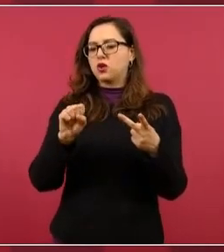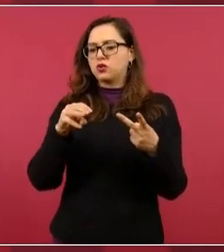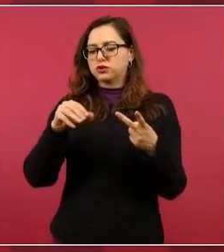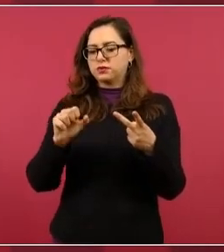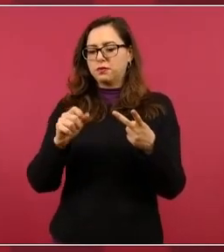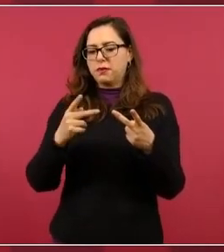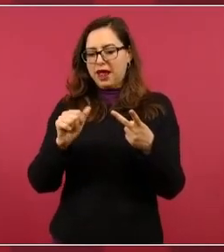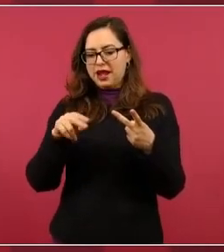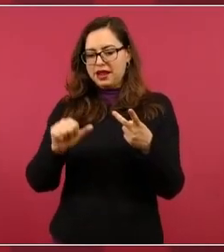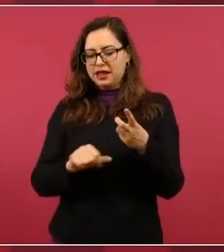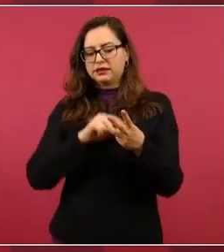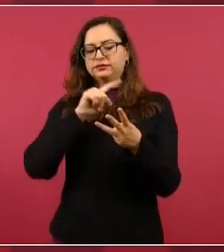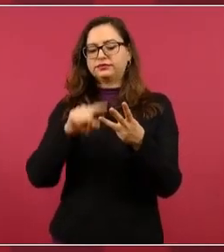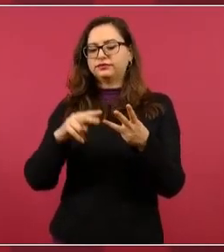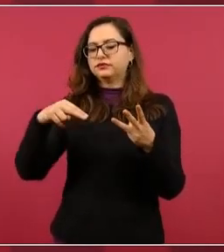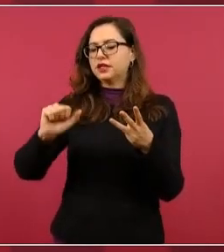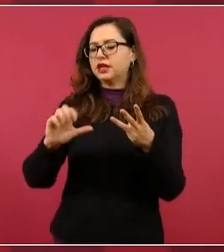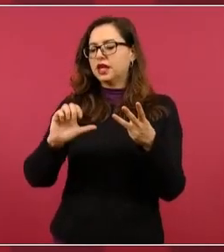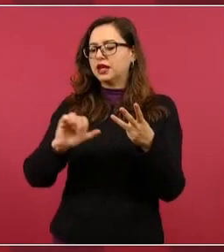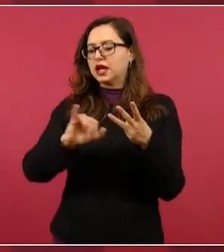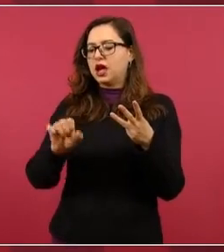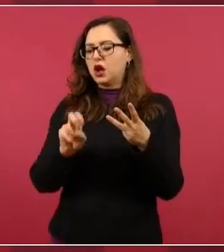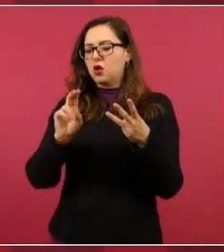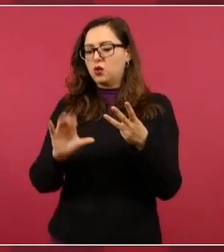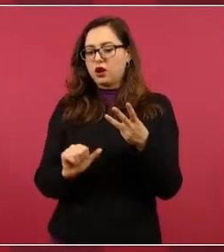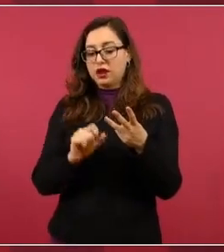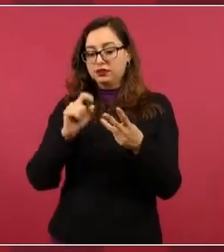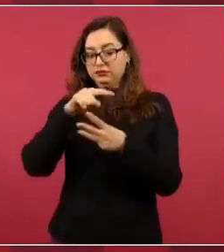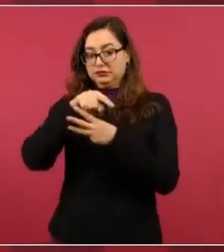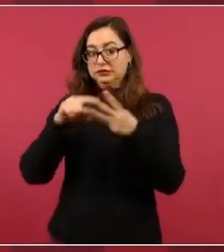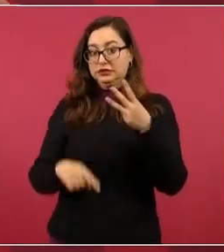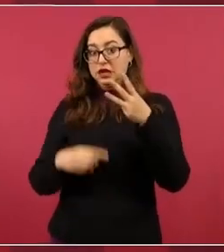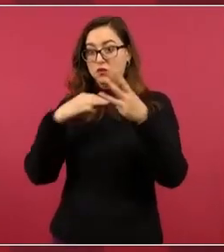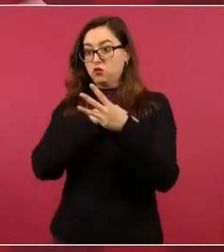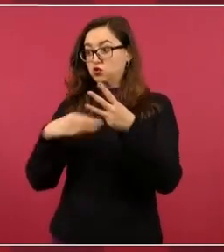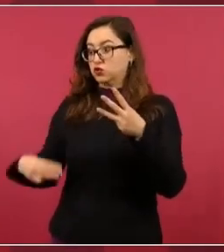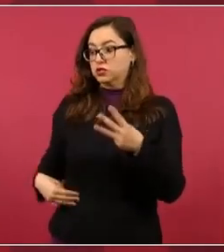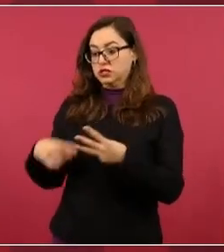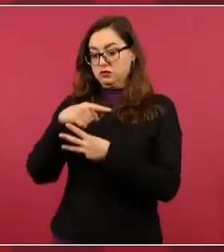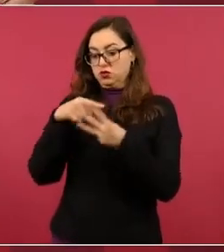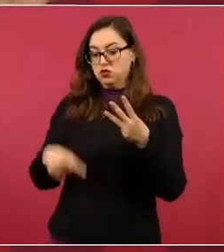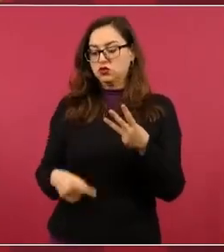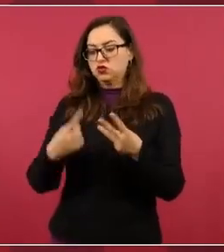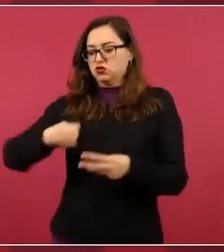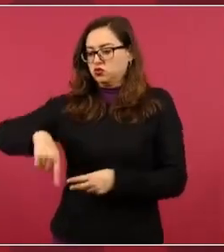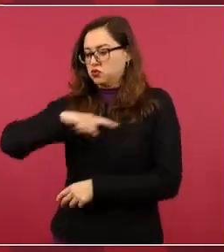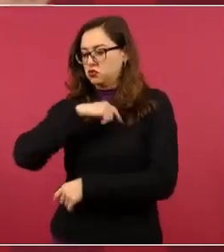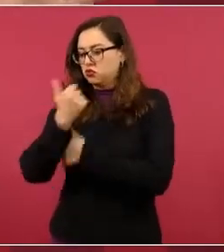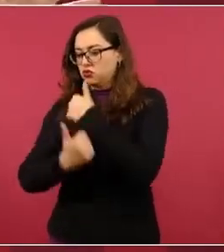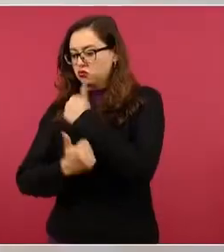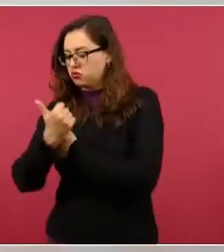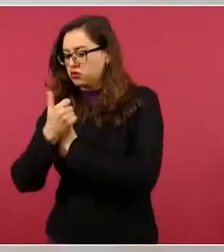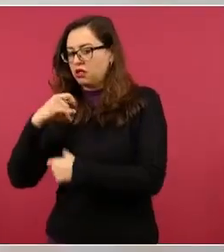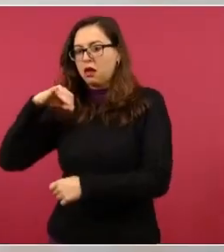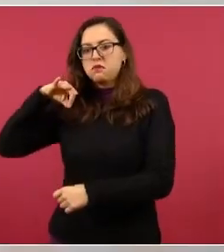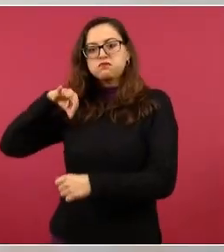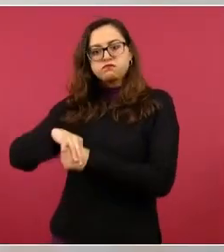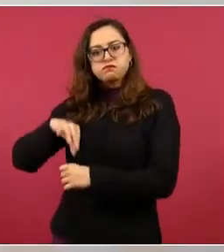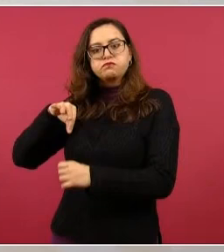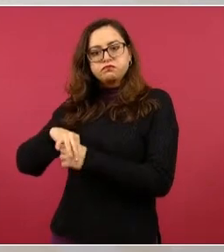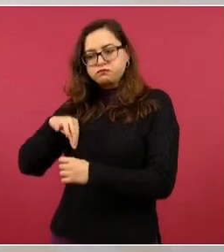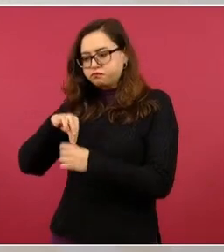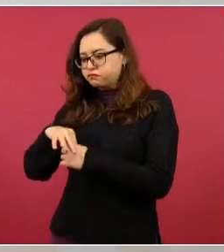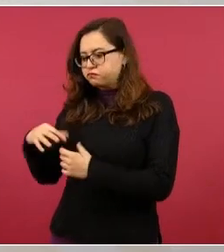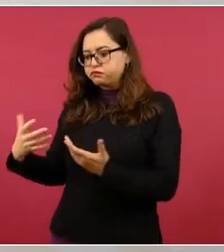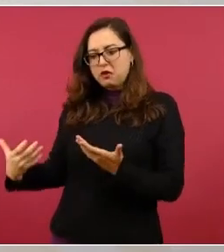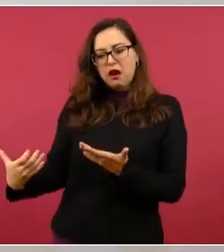fundamentalmente en Cárdenas. Teníamos todos los elementos, todas las pruebas y no querían